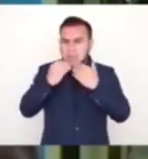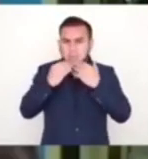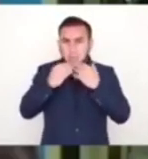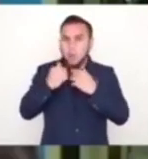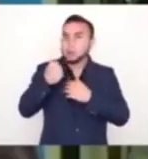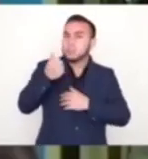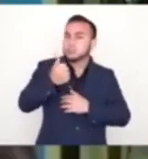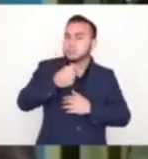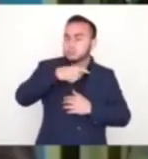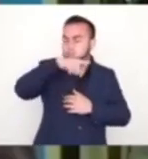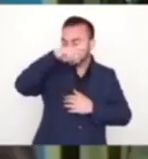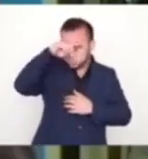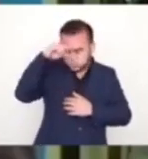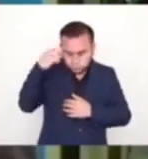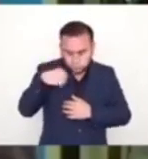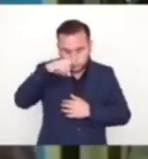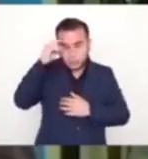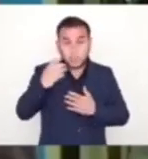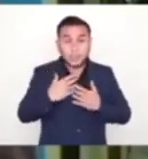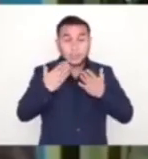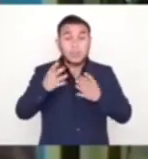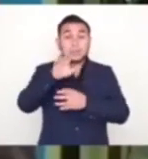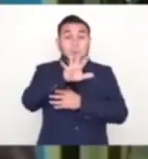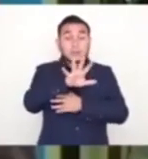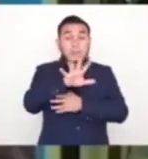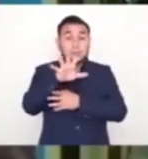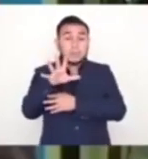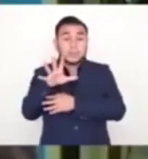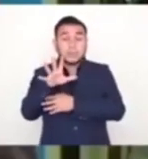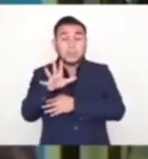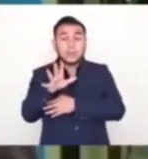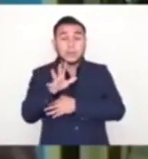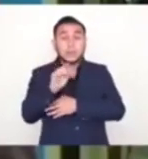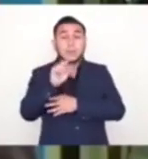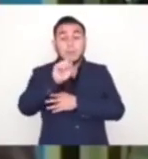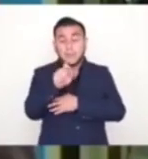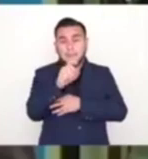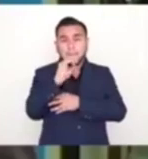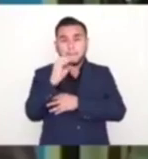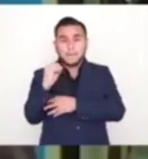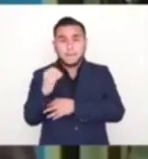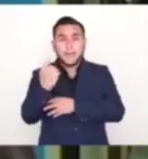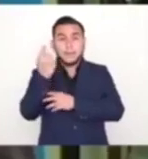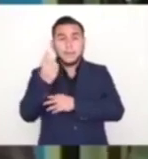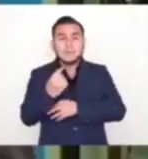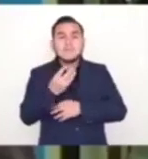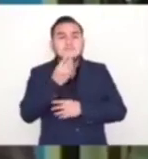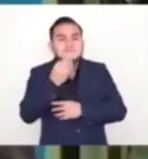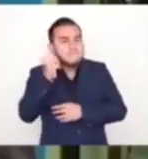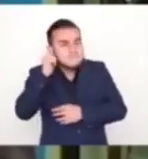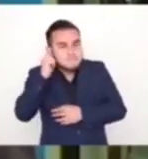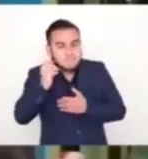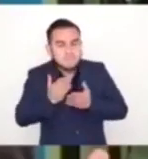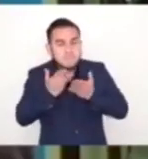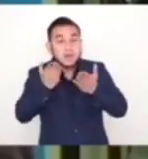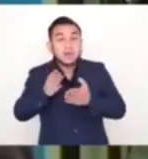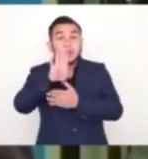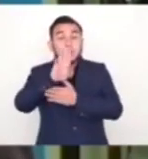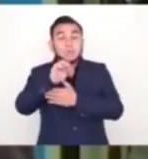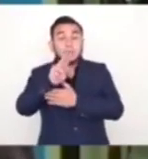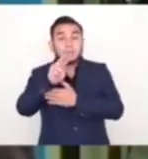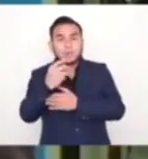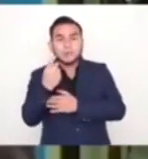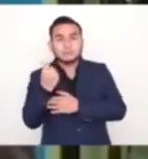venirle a aliviar a 55 mil ancianos su situación a través del bono que se les estaría dando. No podemos decir que no es medida